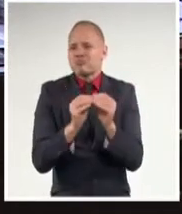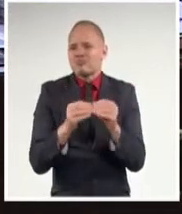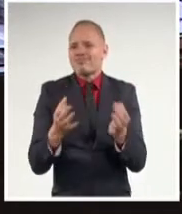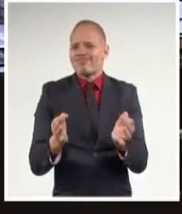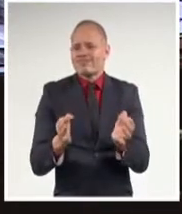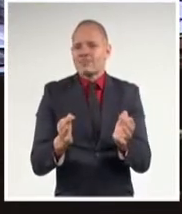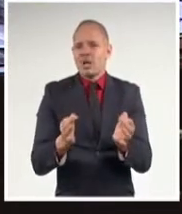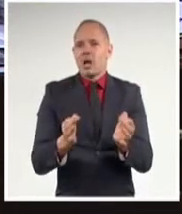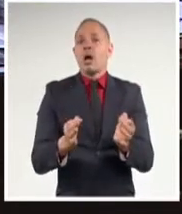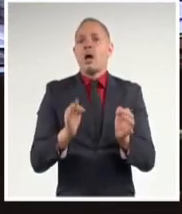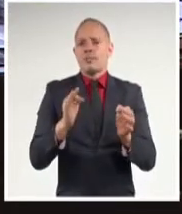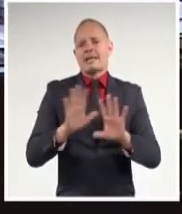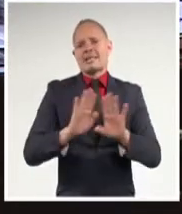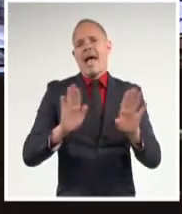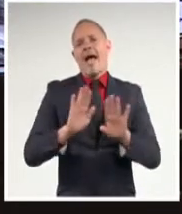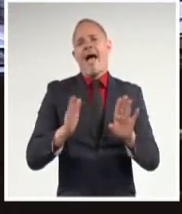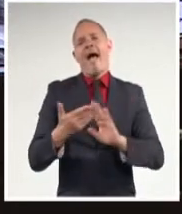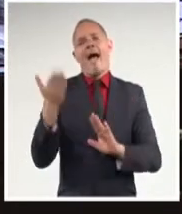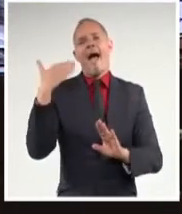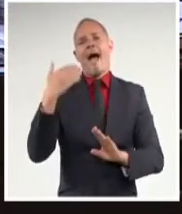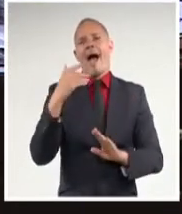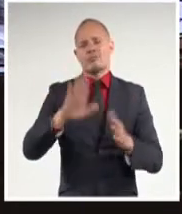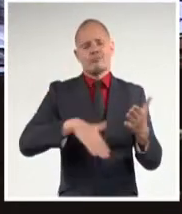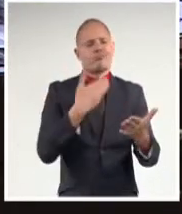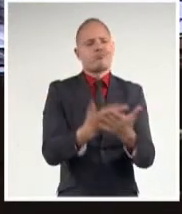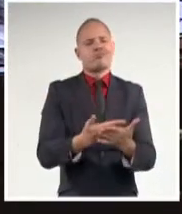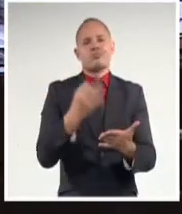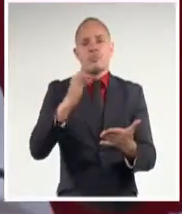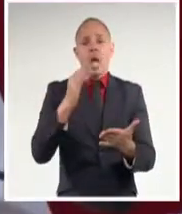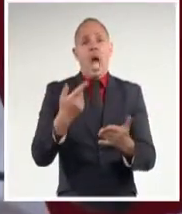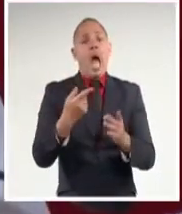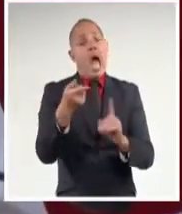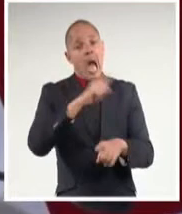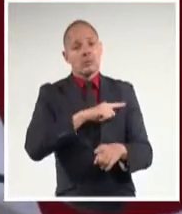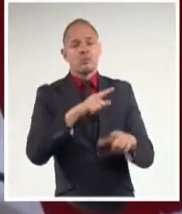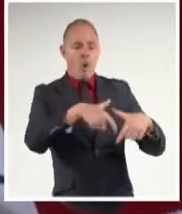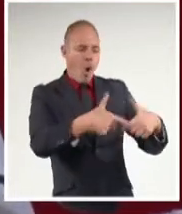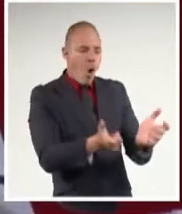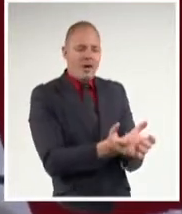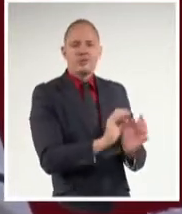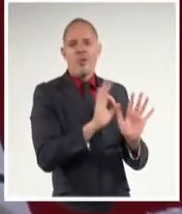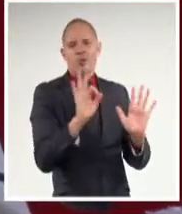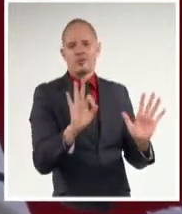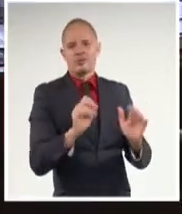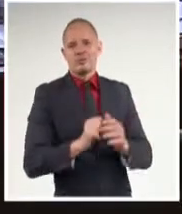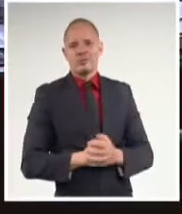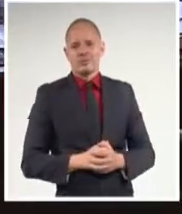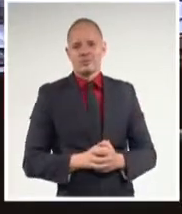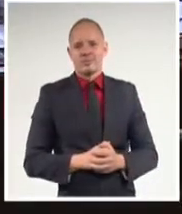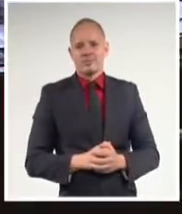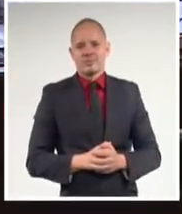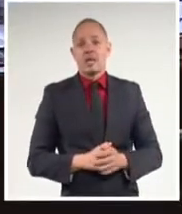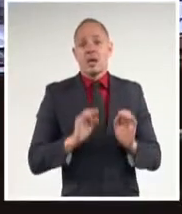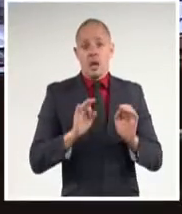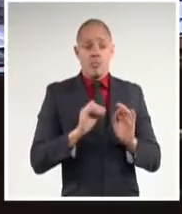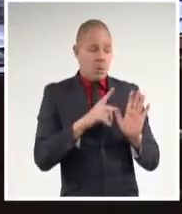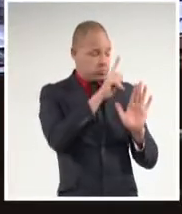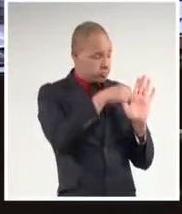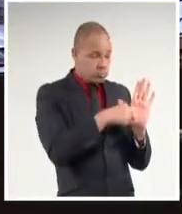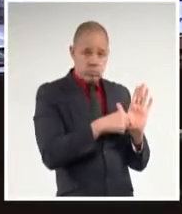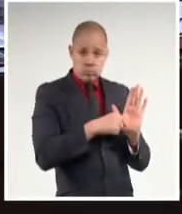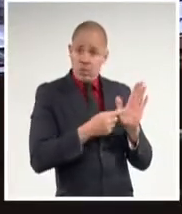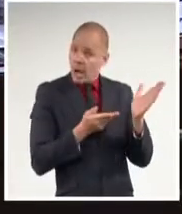postulaciones que se hicieron en ese octavo congreso del partido. Si seguimos ese camino,